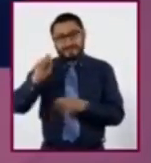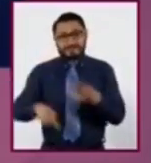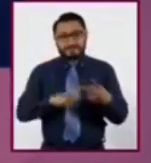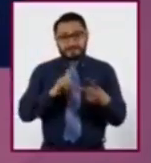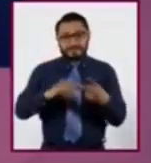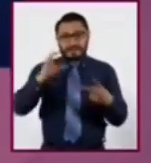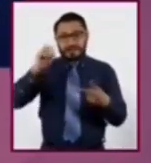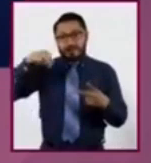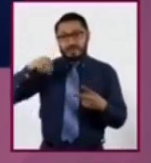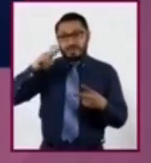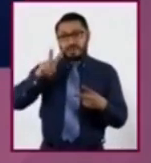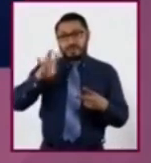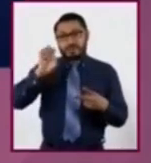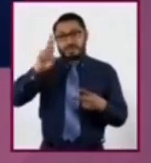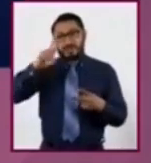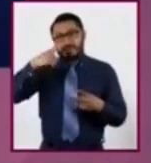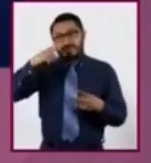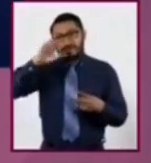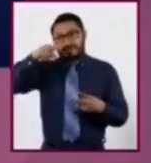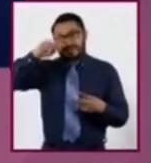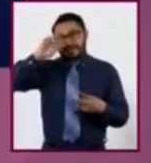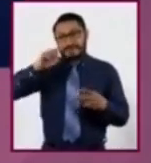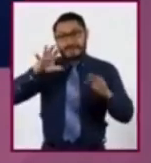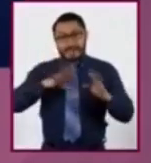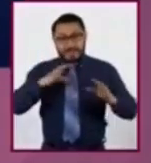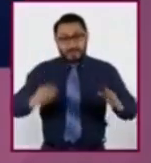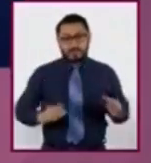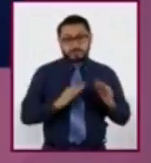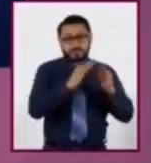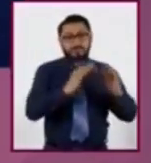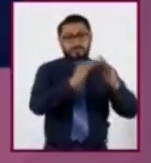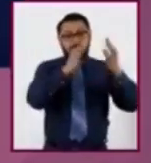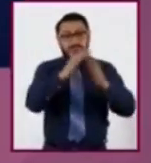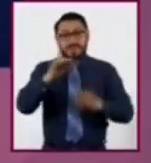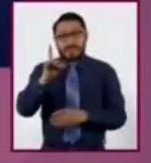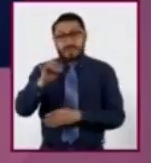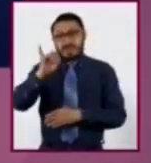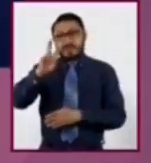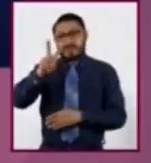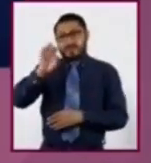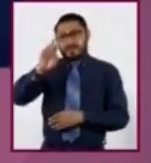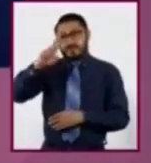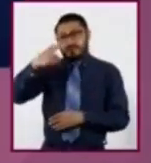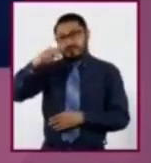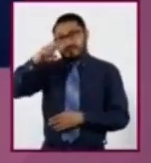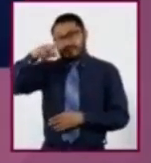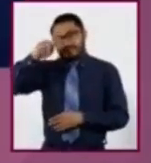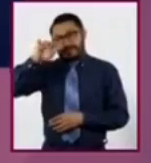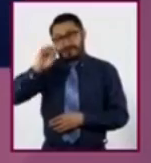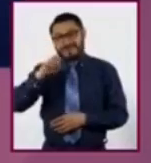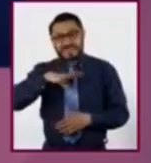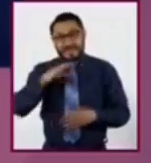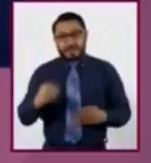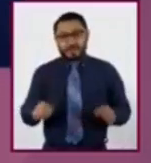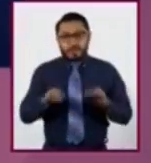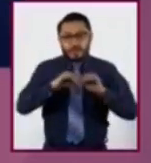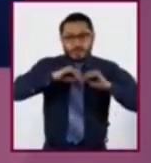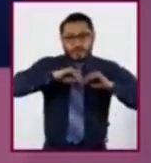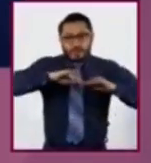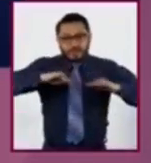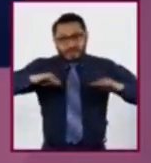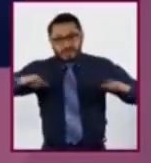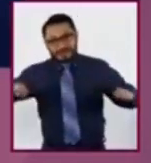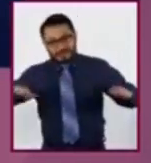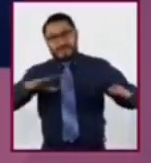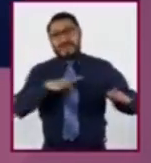forman cordilleras montañosas. Y los divergentes, movimientos de separación entre placas, dan lugar a nueva corteza oceánica y